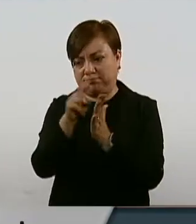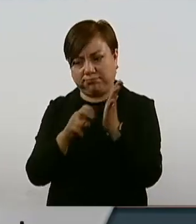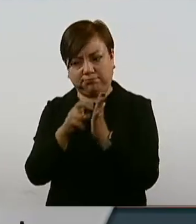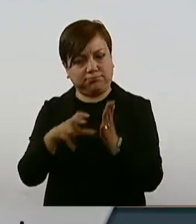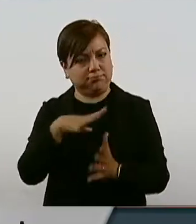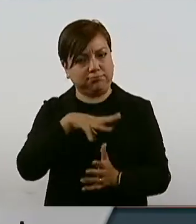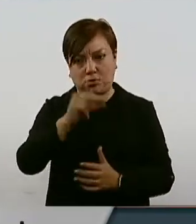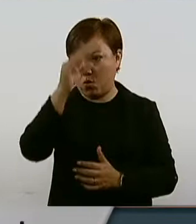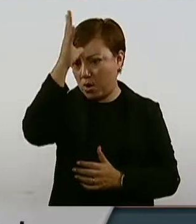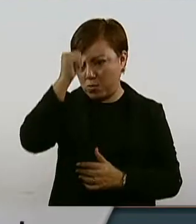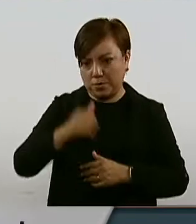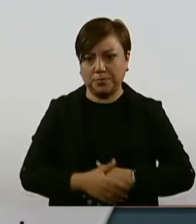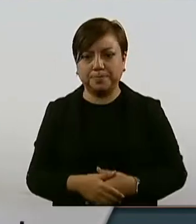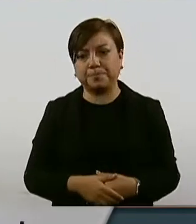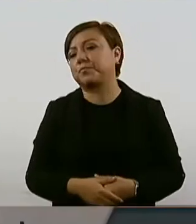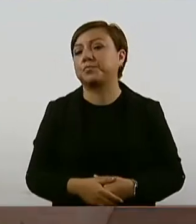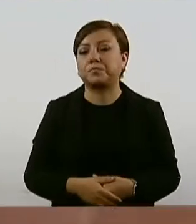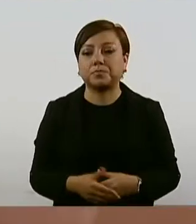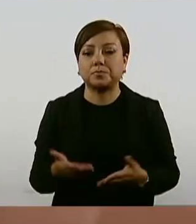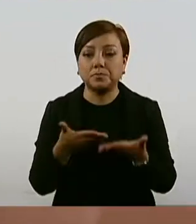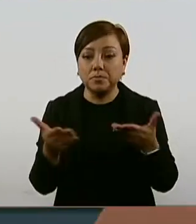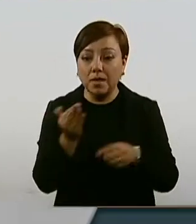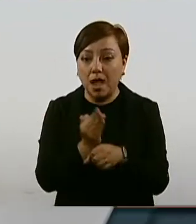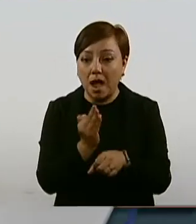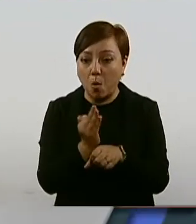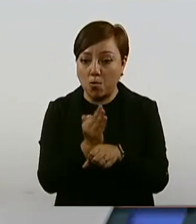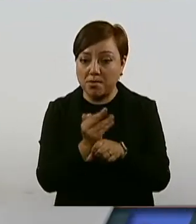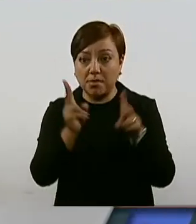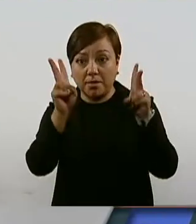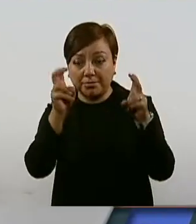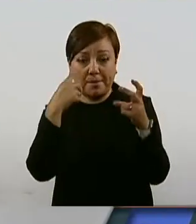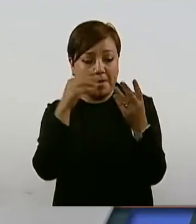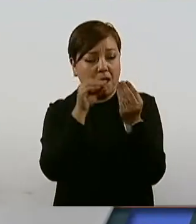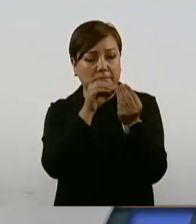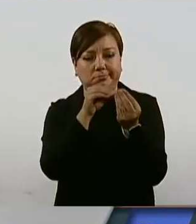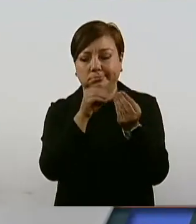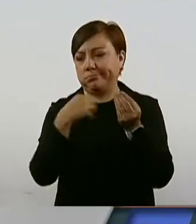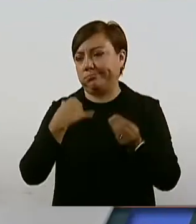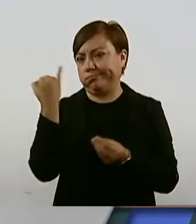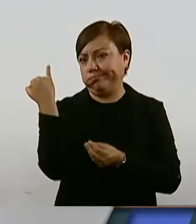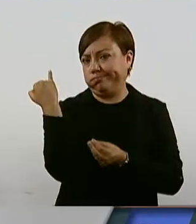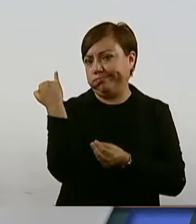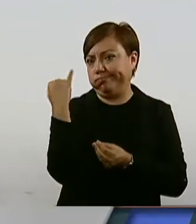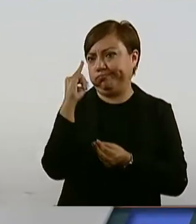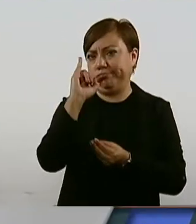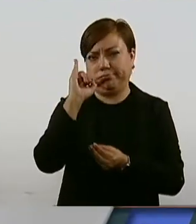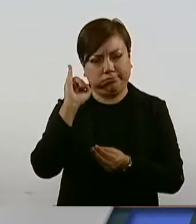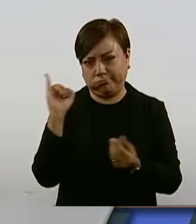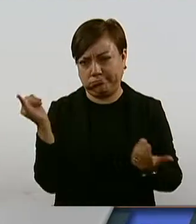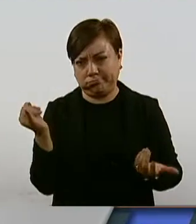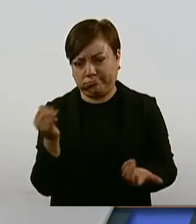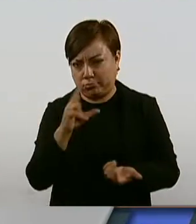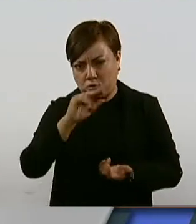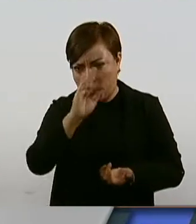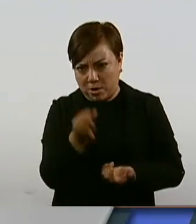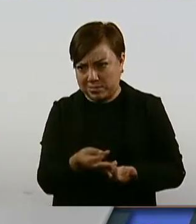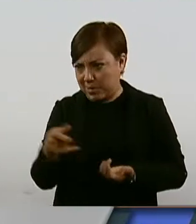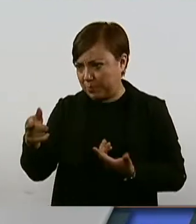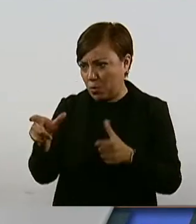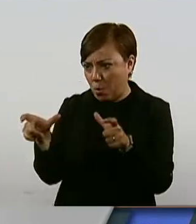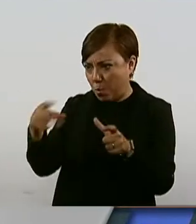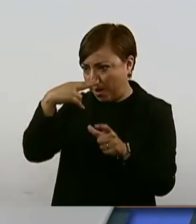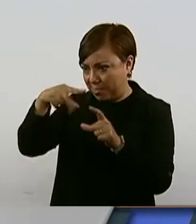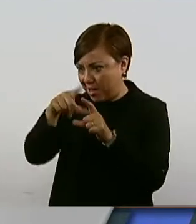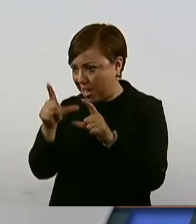Estamos debatiendo algo que es absurdo porque no está siendo subordinado la Guardia a las autoridades